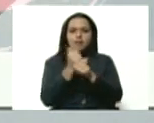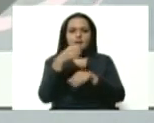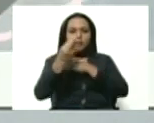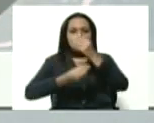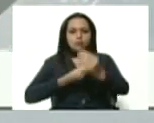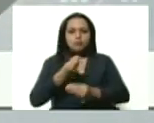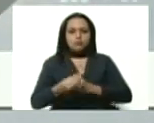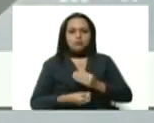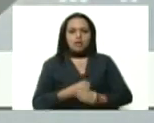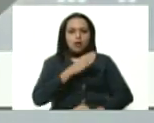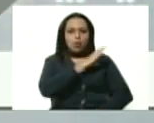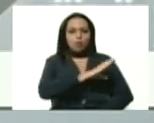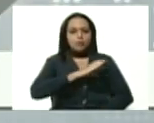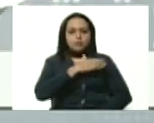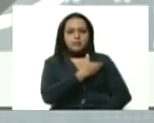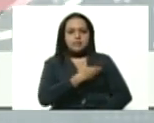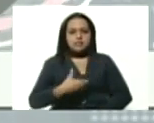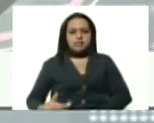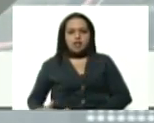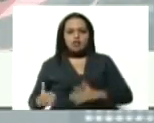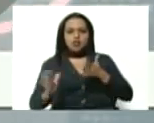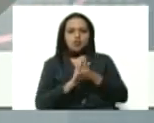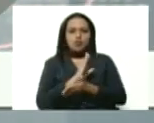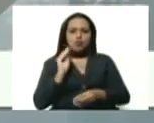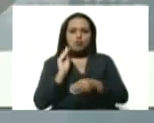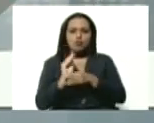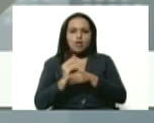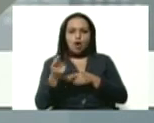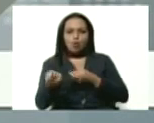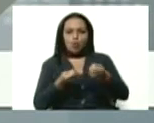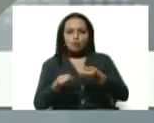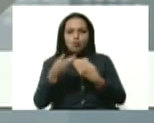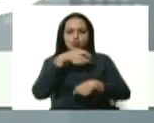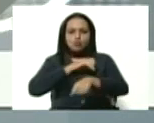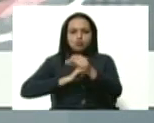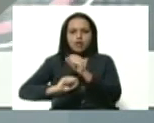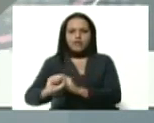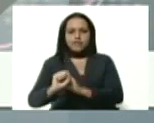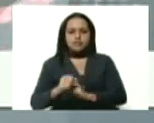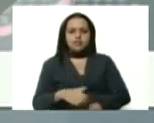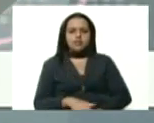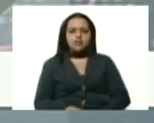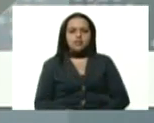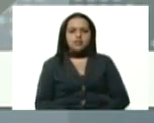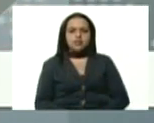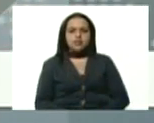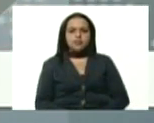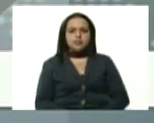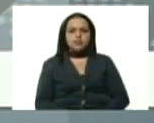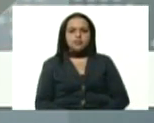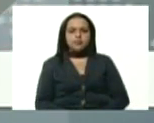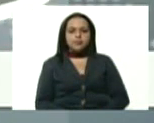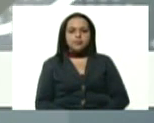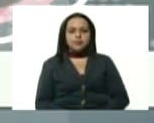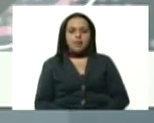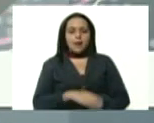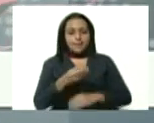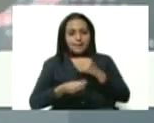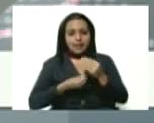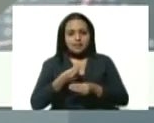en la Comisión Presidencial para la Prevención, para el combate, para actuar de manera